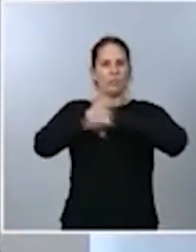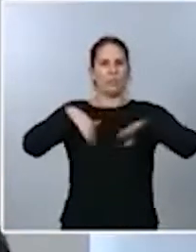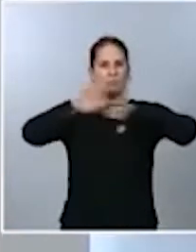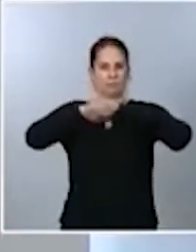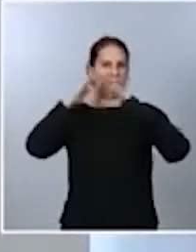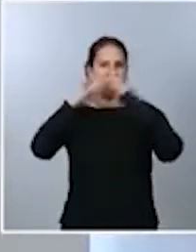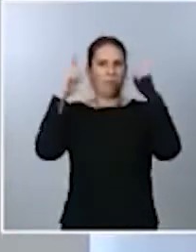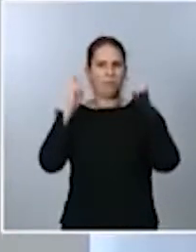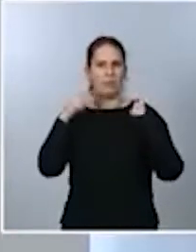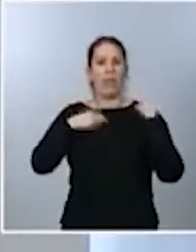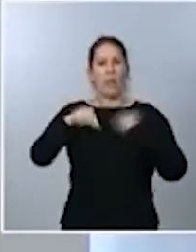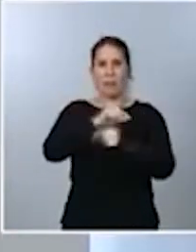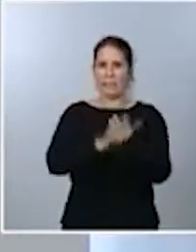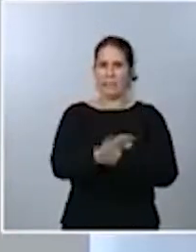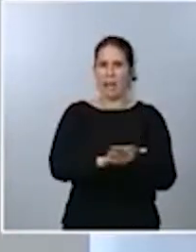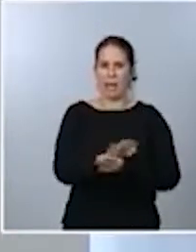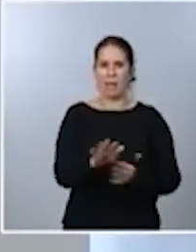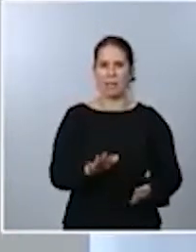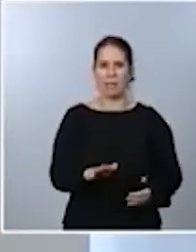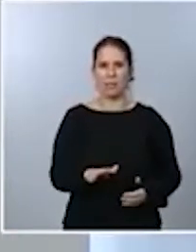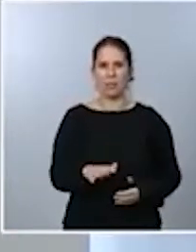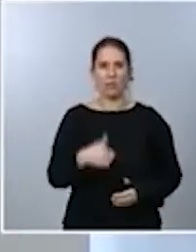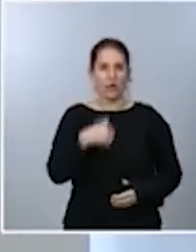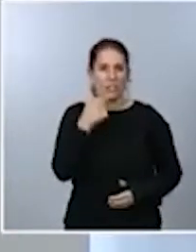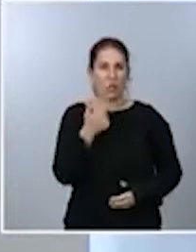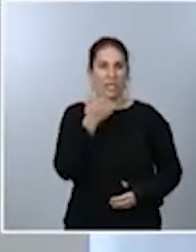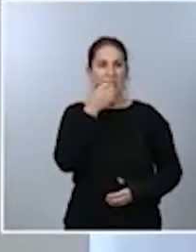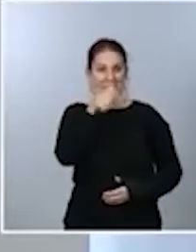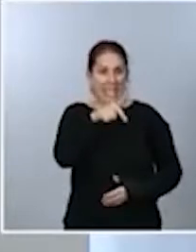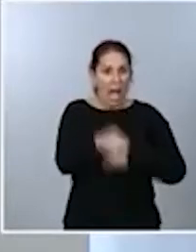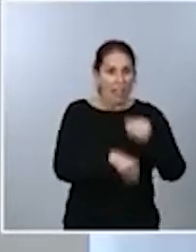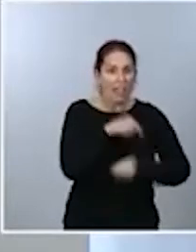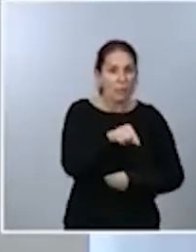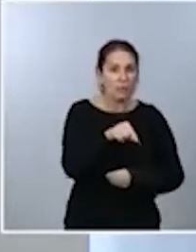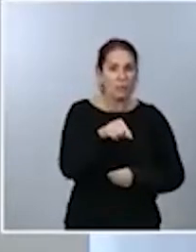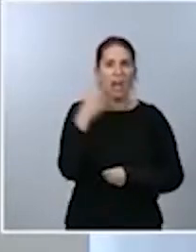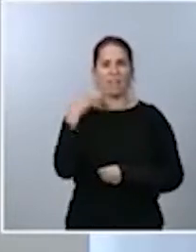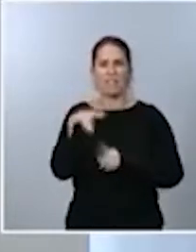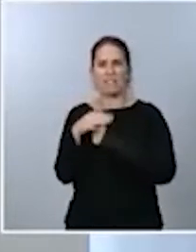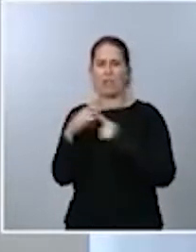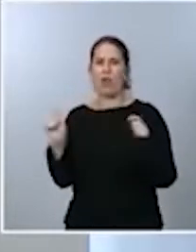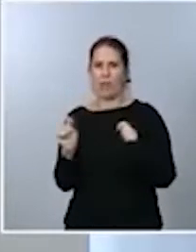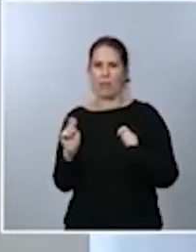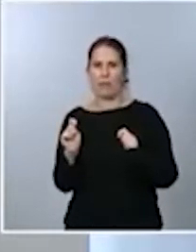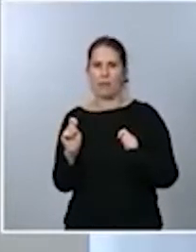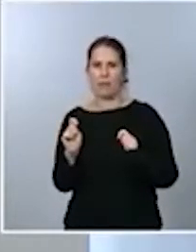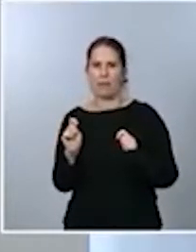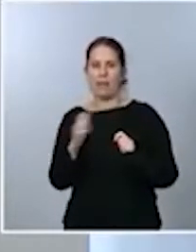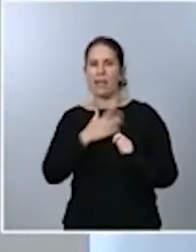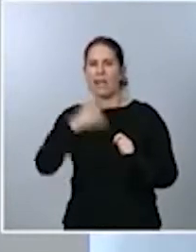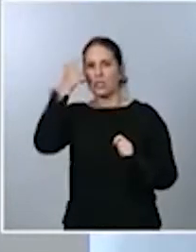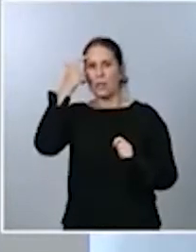planteado. Yo lo que digo es que si vamos por aquí necesitamos un estado de alarma y quiero saber quién está dispuesto a apoyarlo.